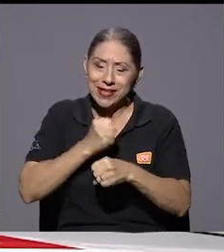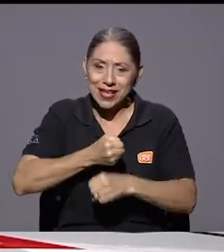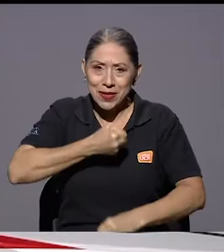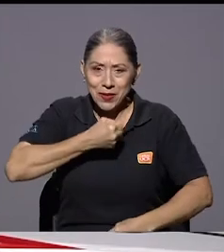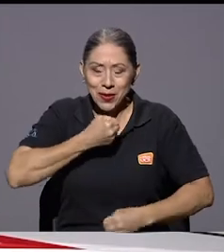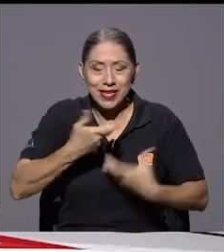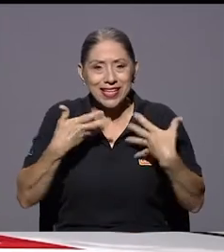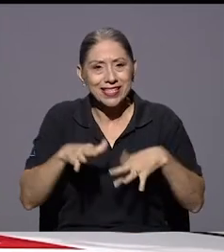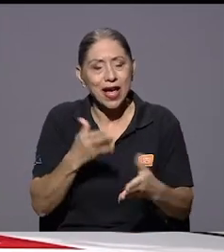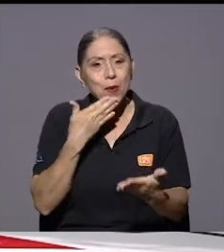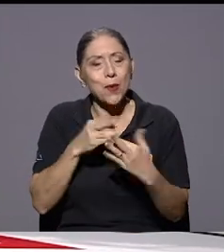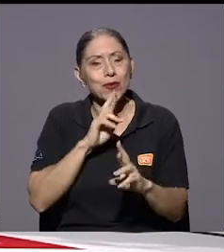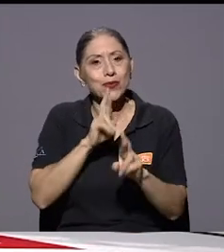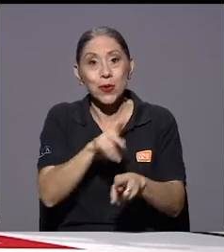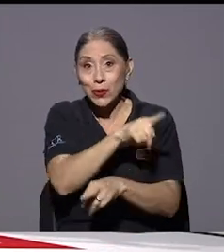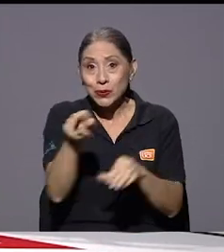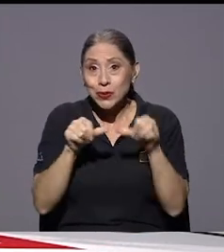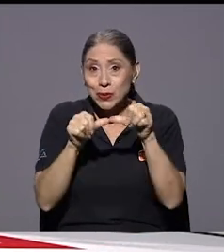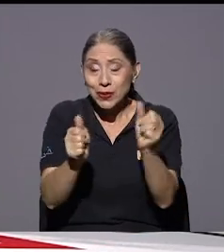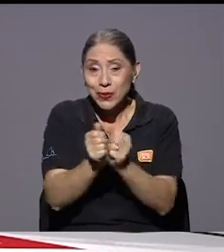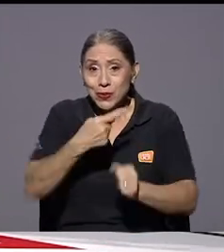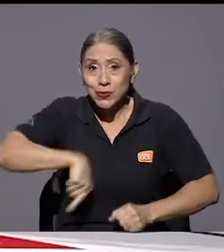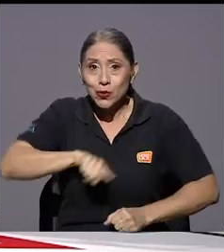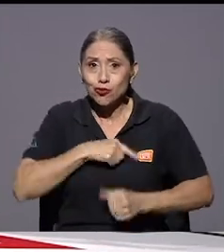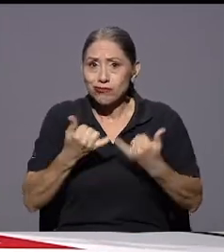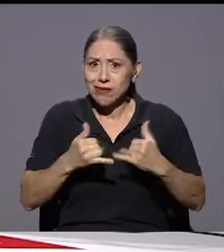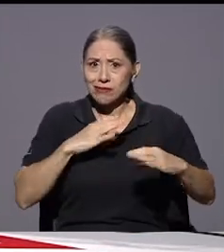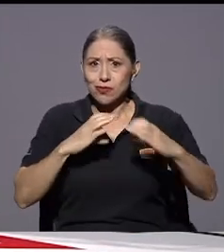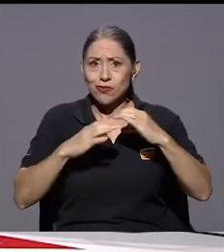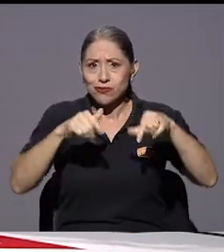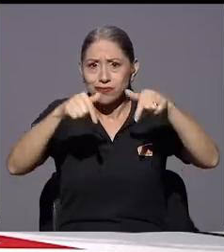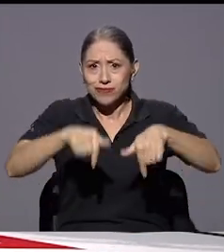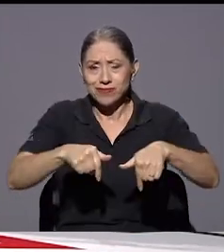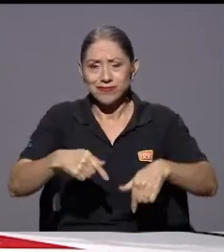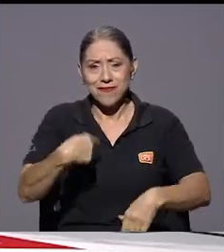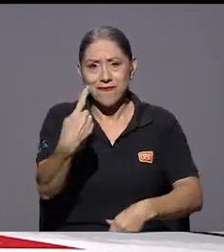periodismo que ya nos da muchos frutos quédese con nosotros tenemos una conversación amplia todavía en dos bloques más